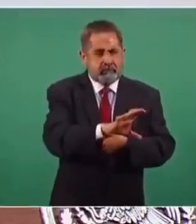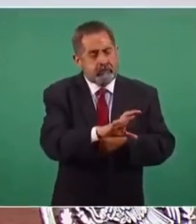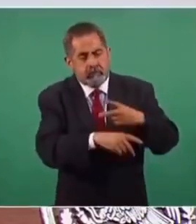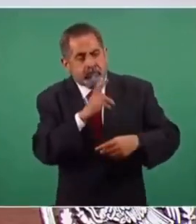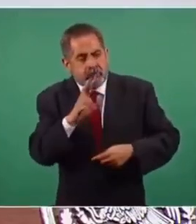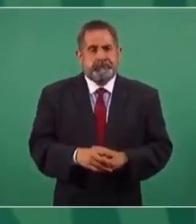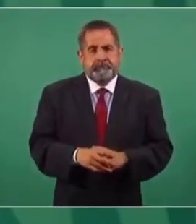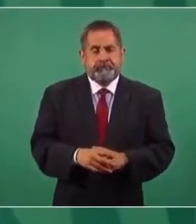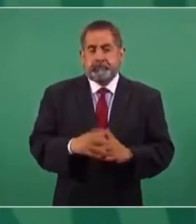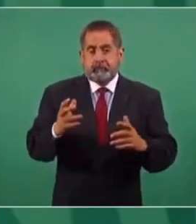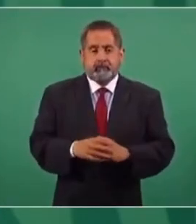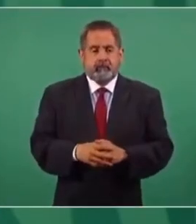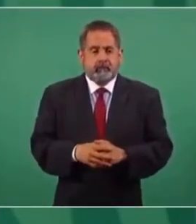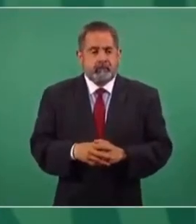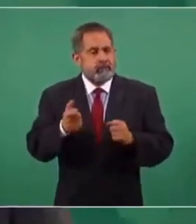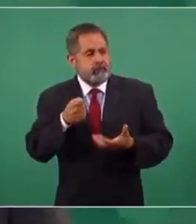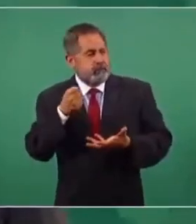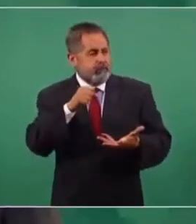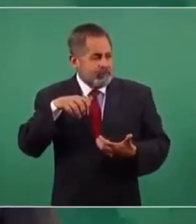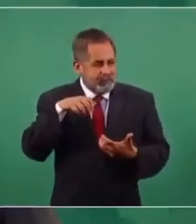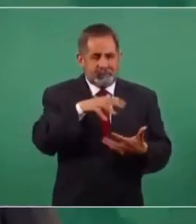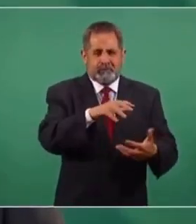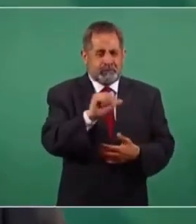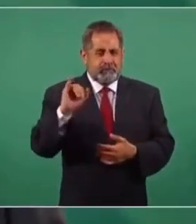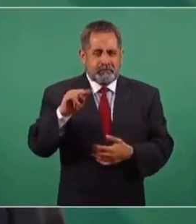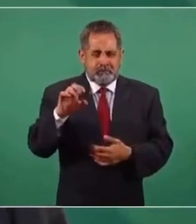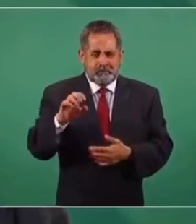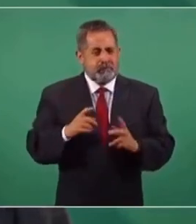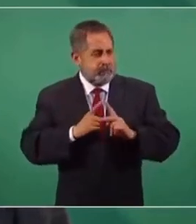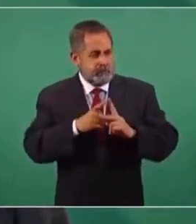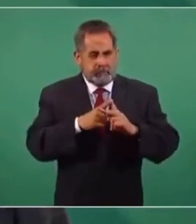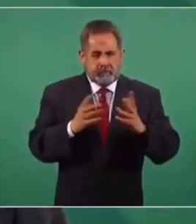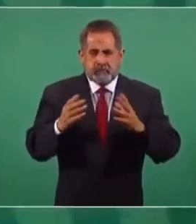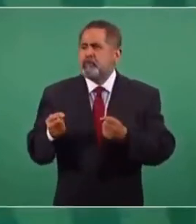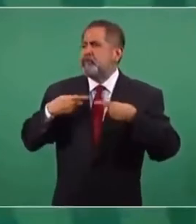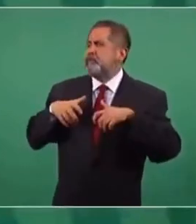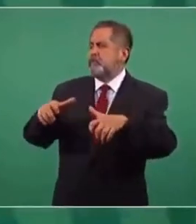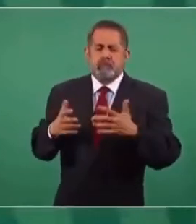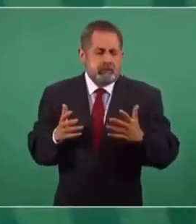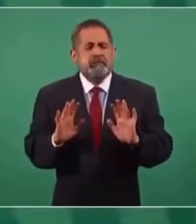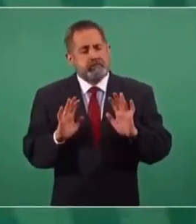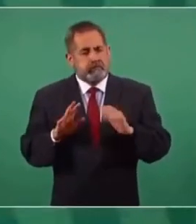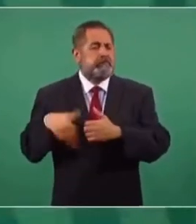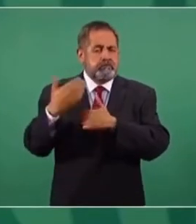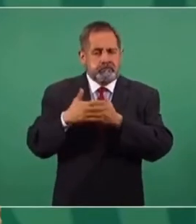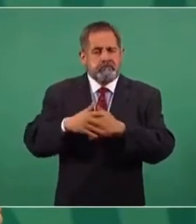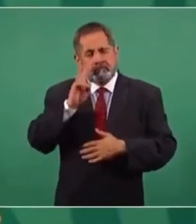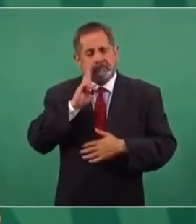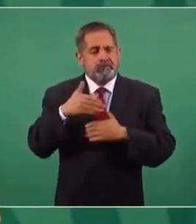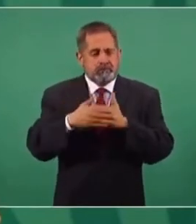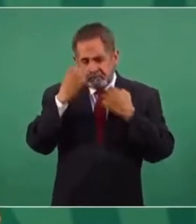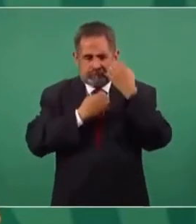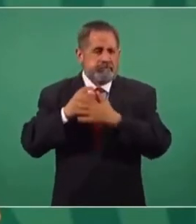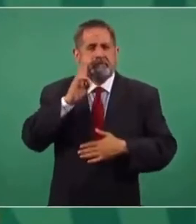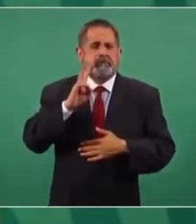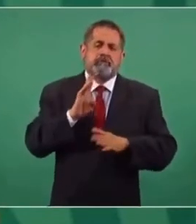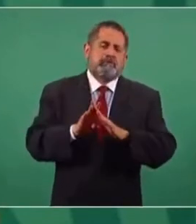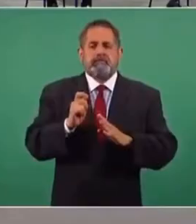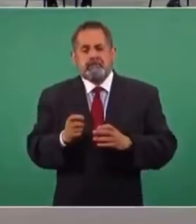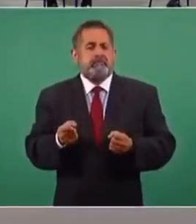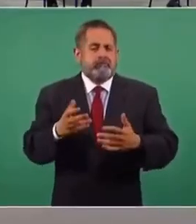resultados. Entonces, ¿cuánto cuesta? En proporción a la población. Entonces, vamos a revisar esto,